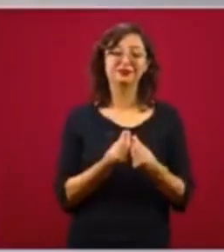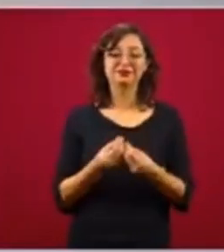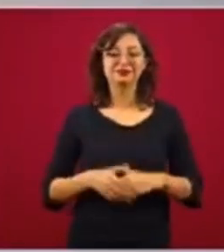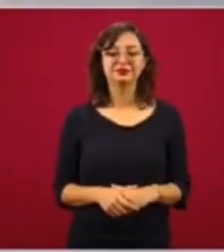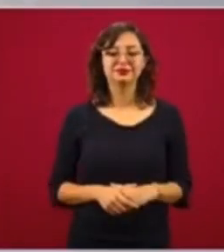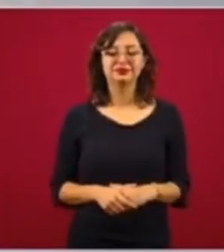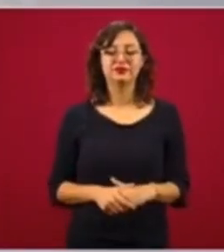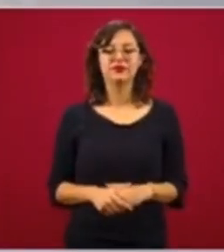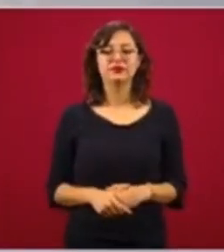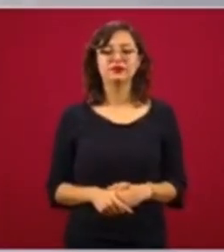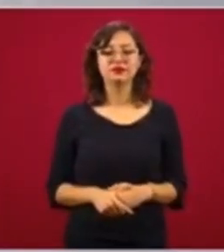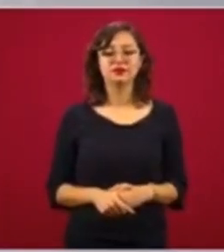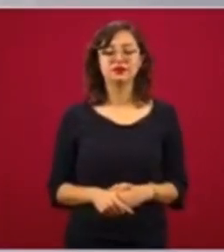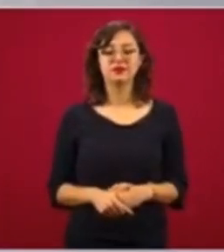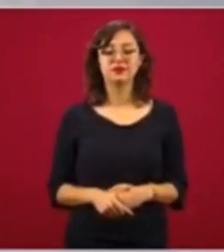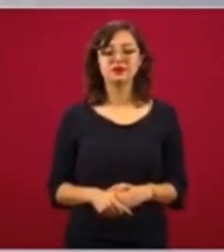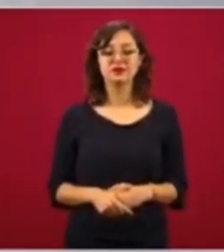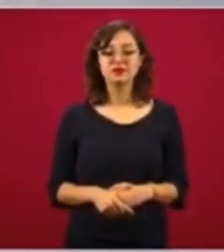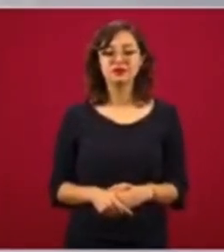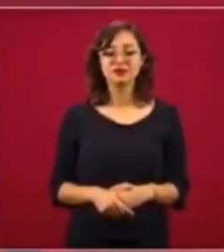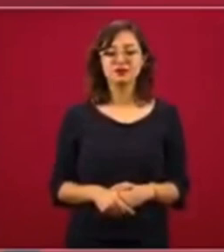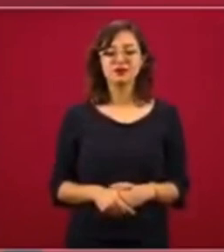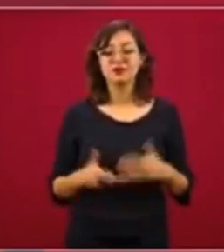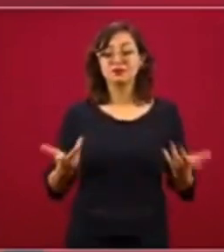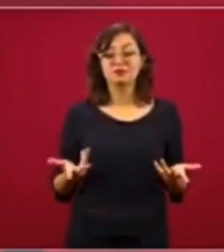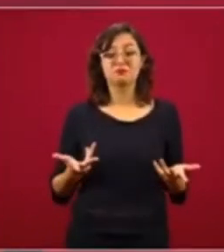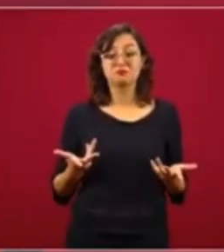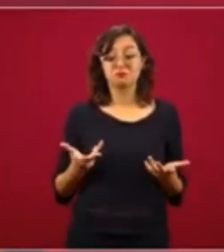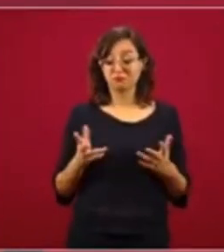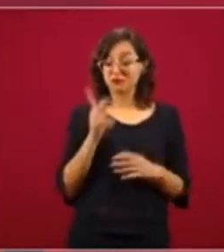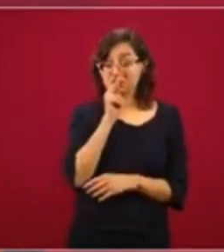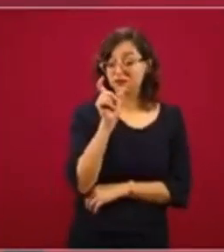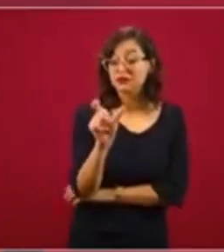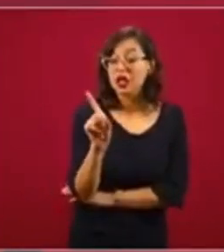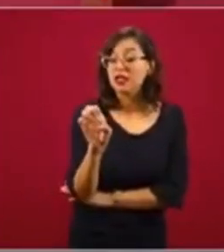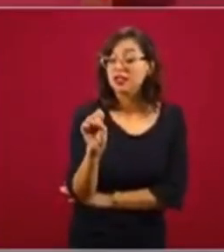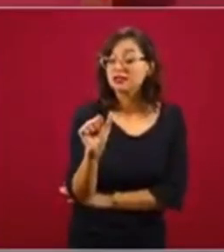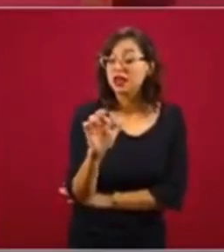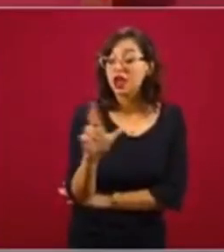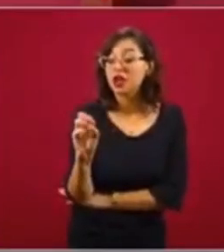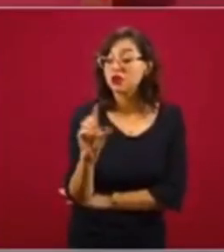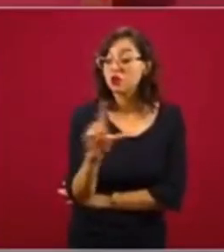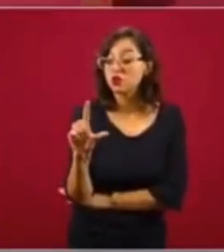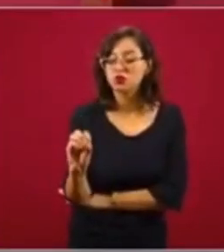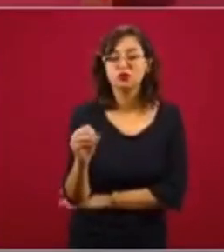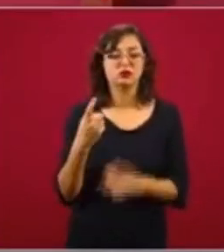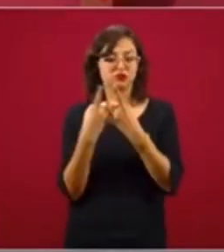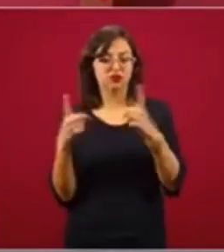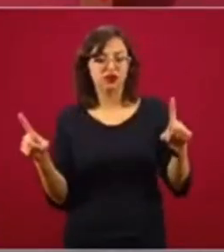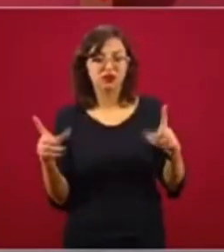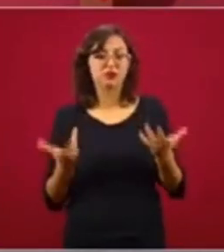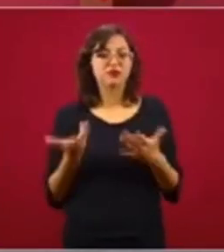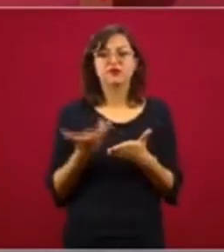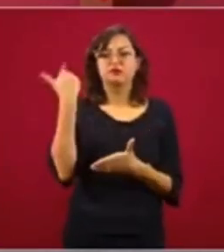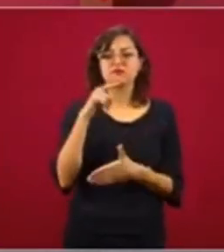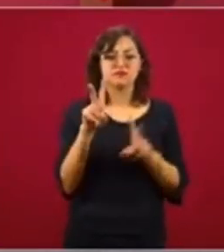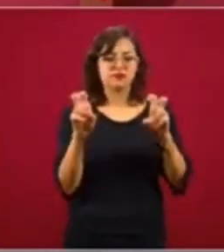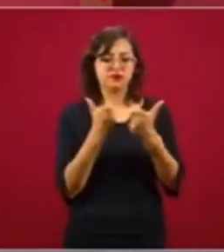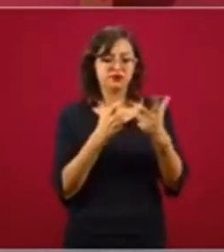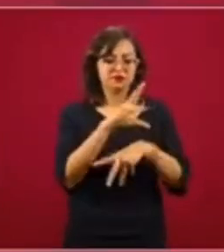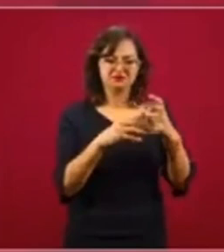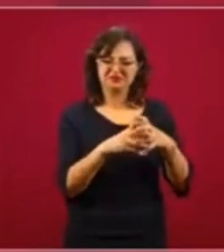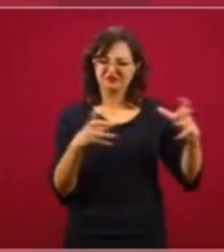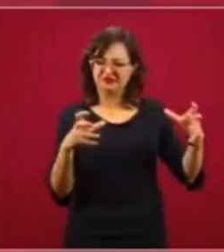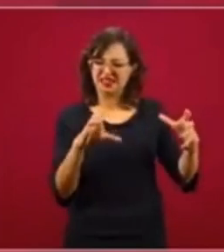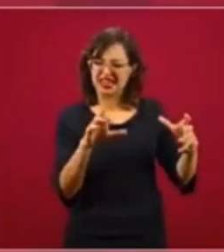Y eso antes se llamaba desarrollo. No se usaba mucho en la economía el término